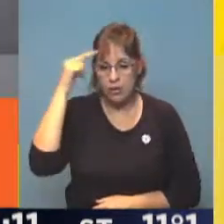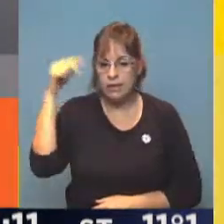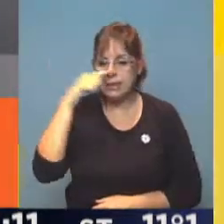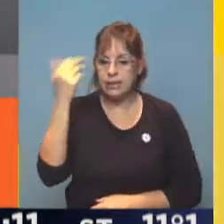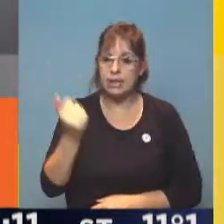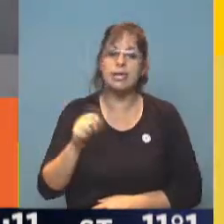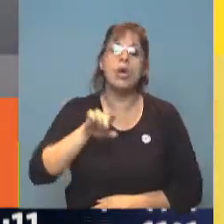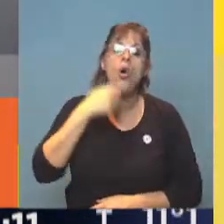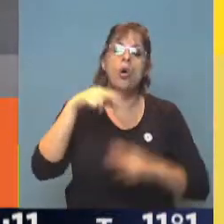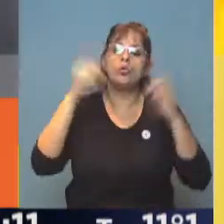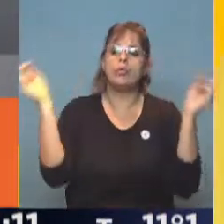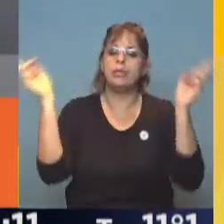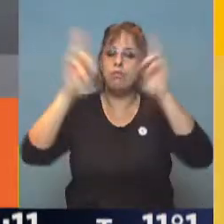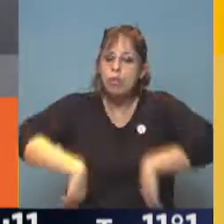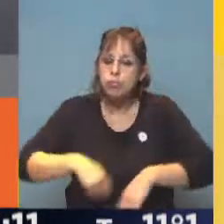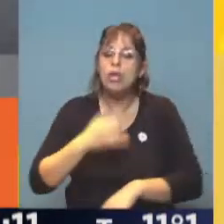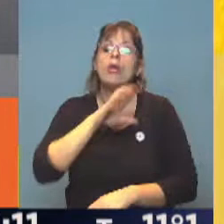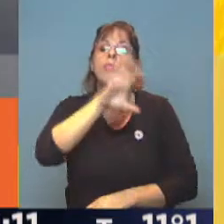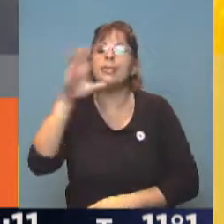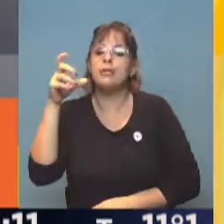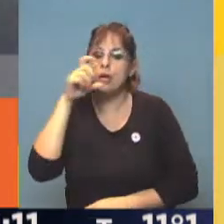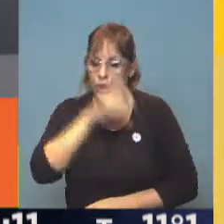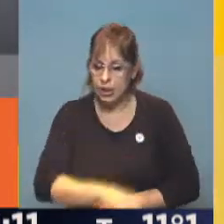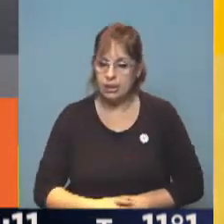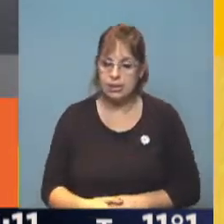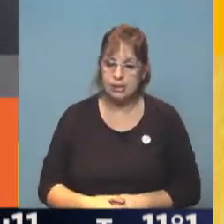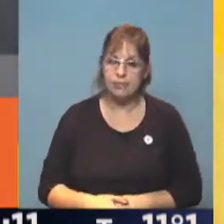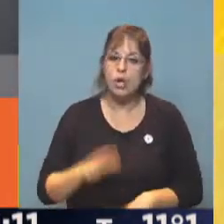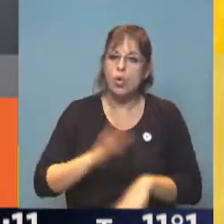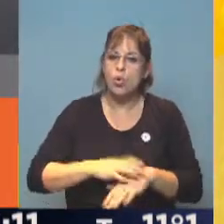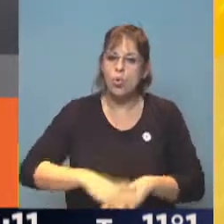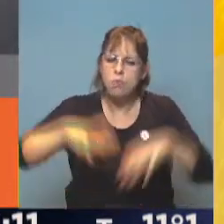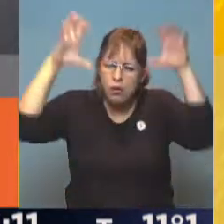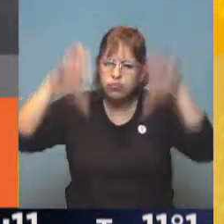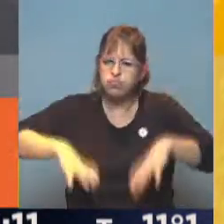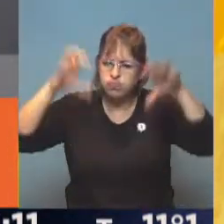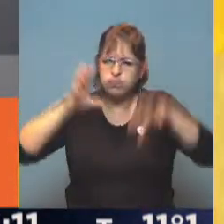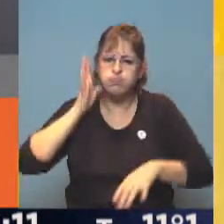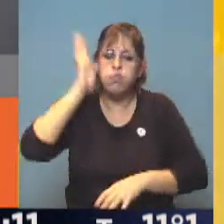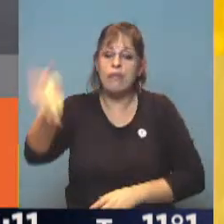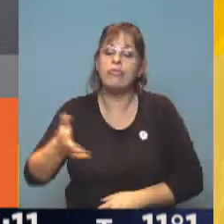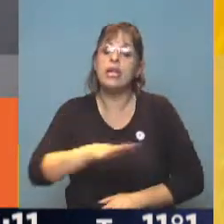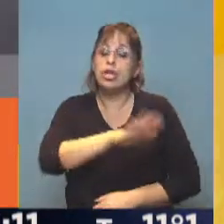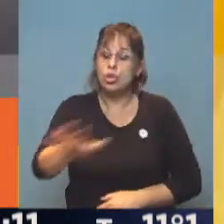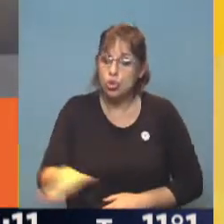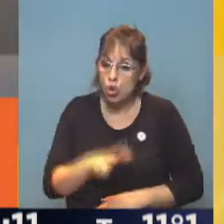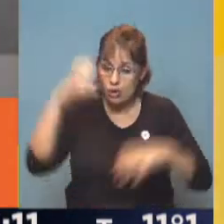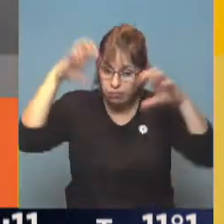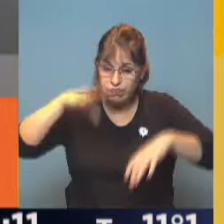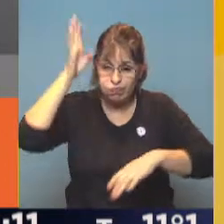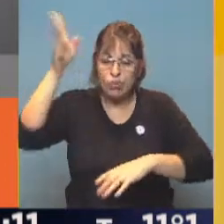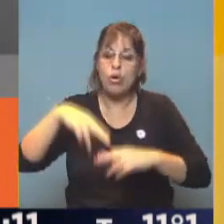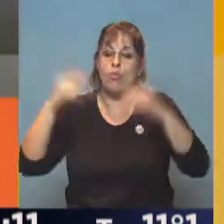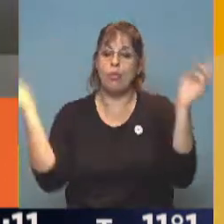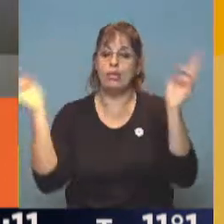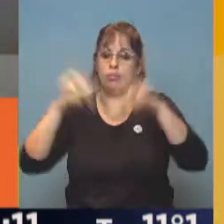Otro puente cayó en corrientes. A raíz de las intensas precipitaciones en la zona, se desplomó el